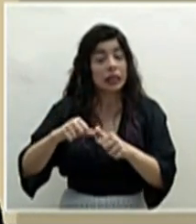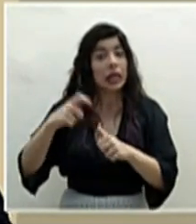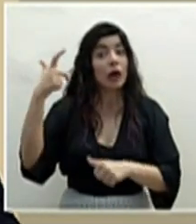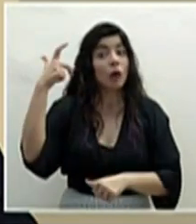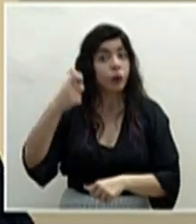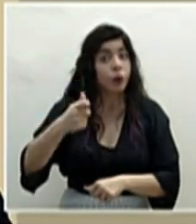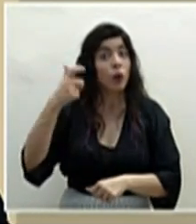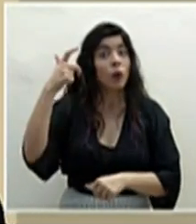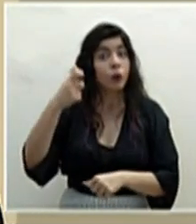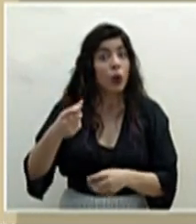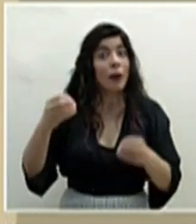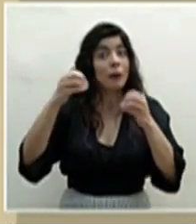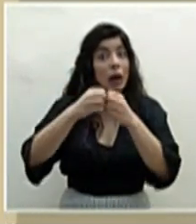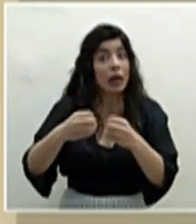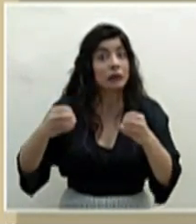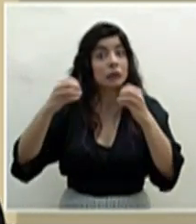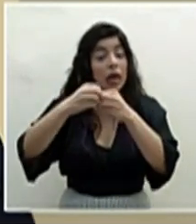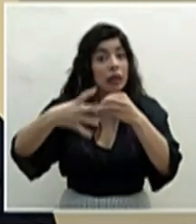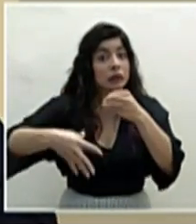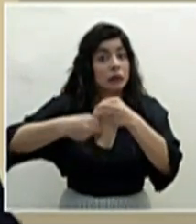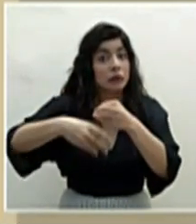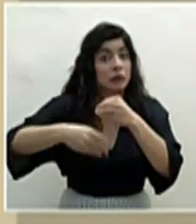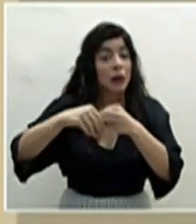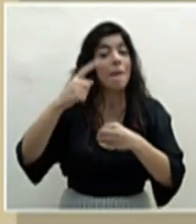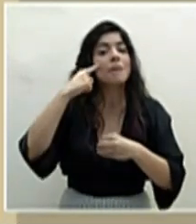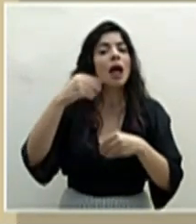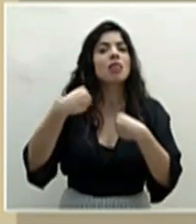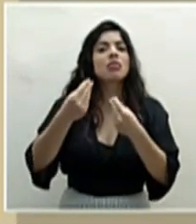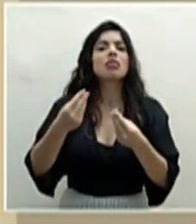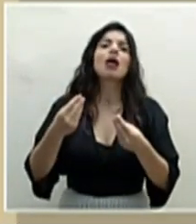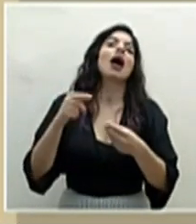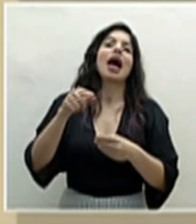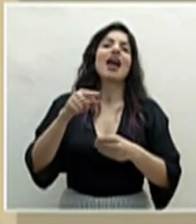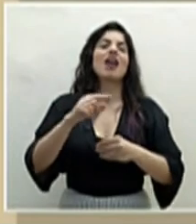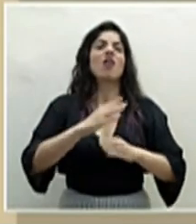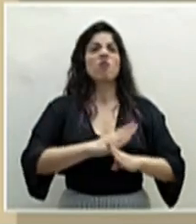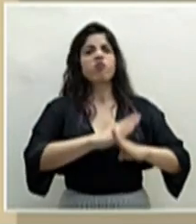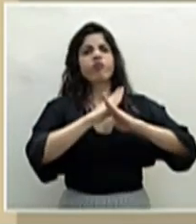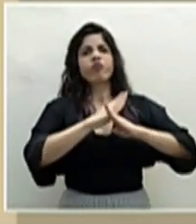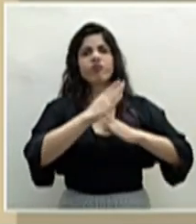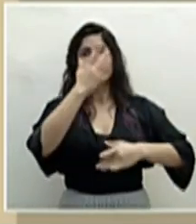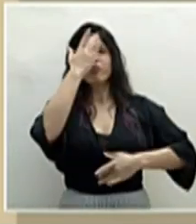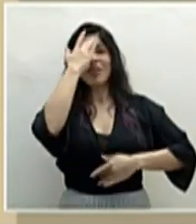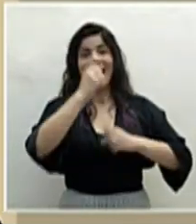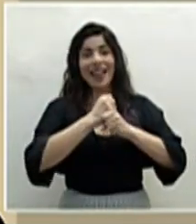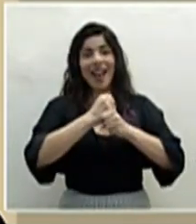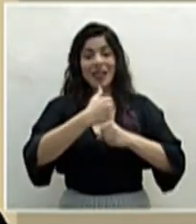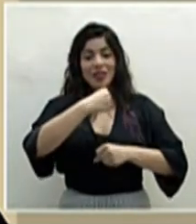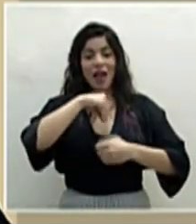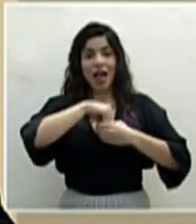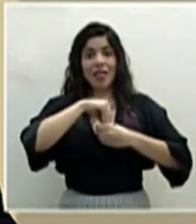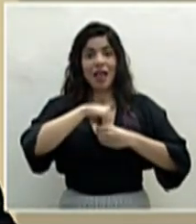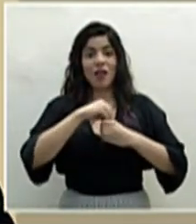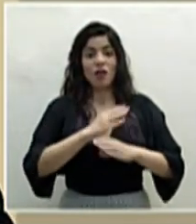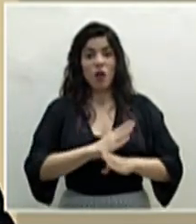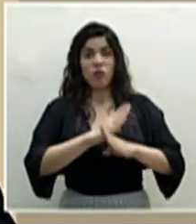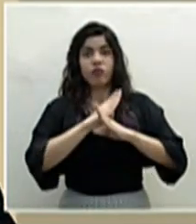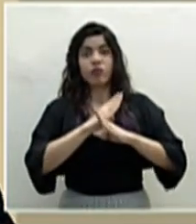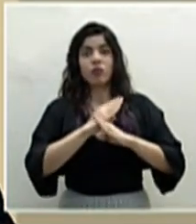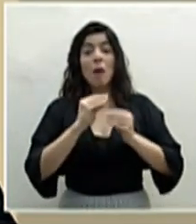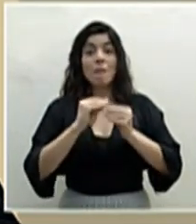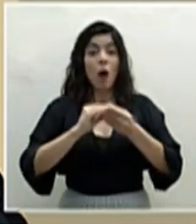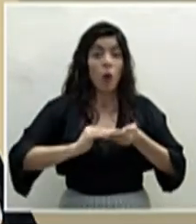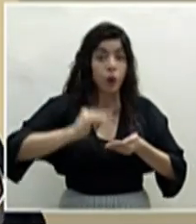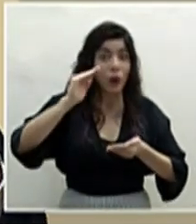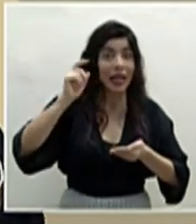unas inmunizaciones adicionales para fortalecer esa reacción inmunológica de los caballos o si ya en esta etapa es